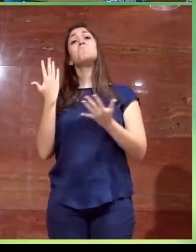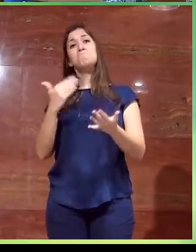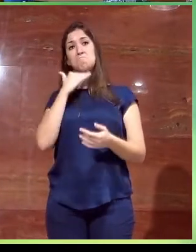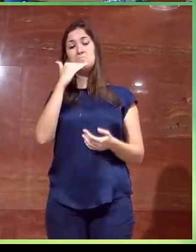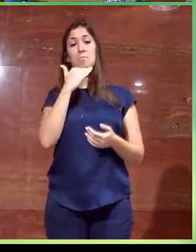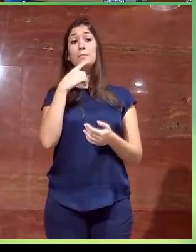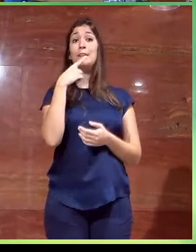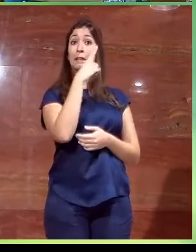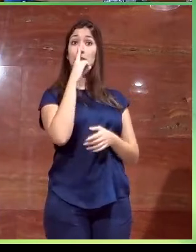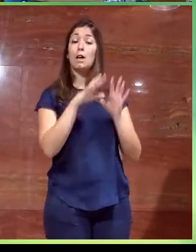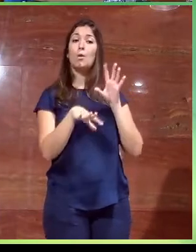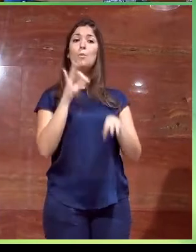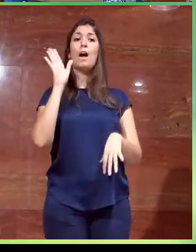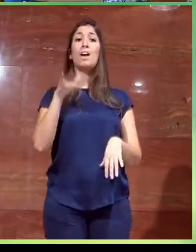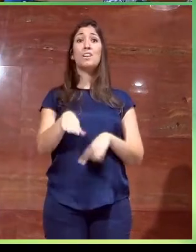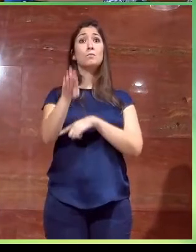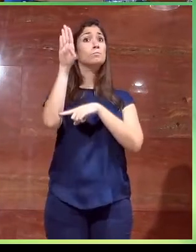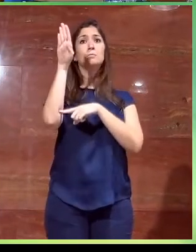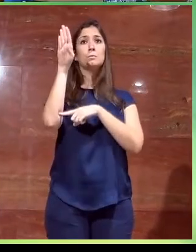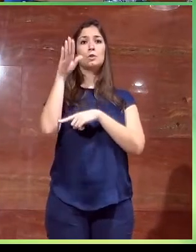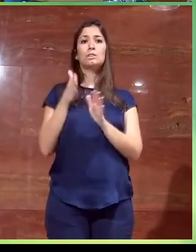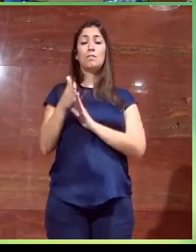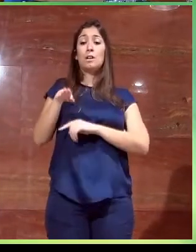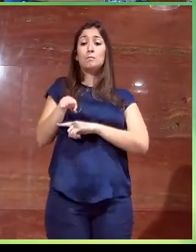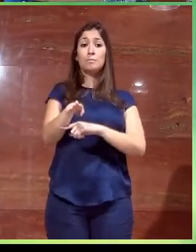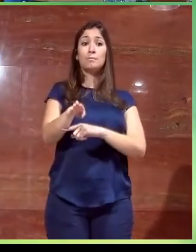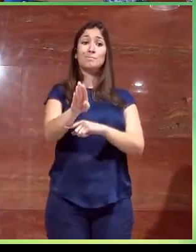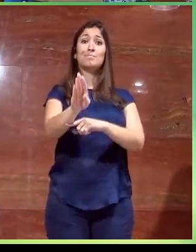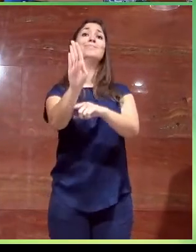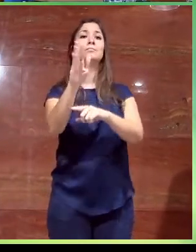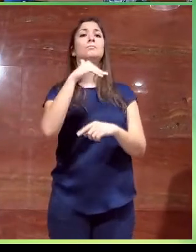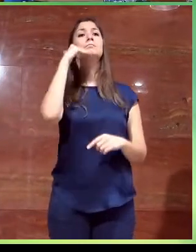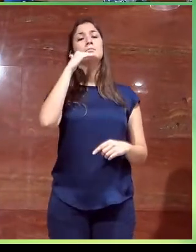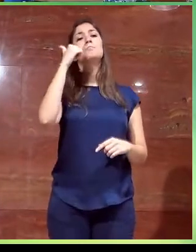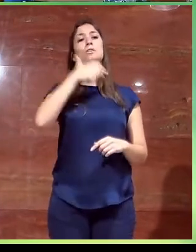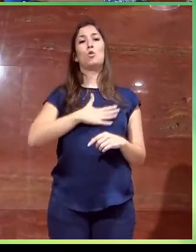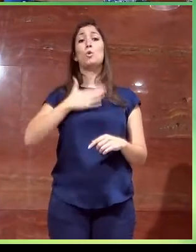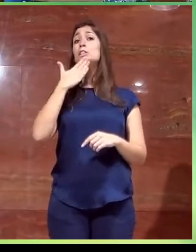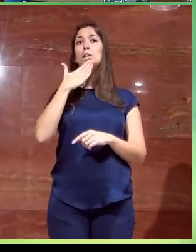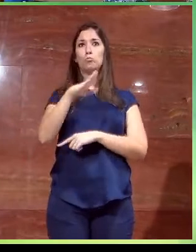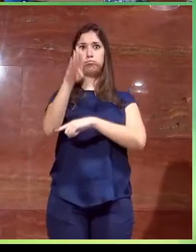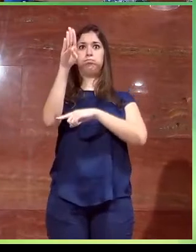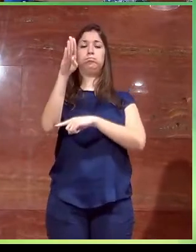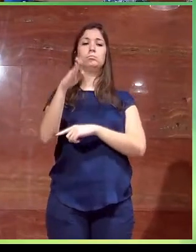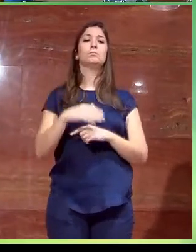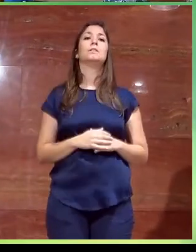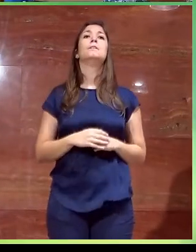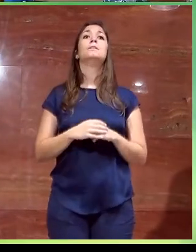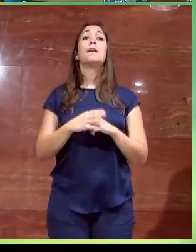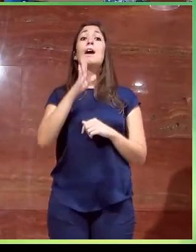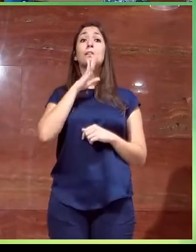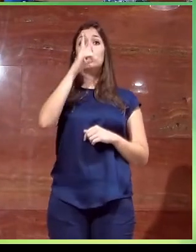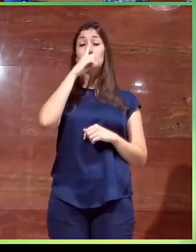yo os digo, que nos permitía una pendiente menor a la rampa de forma que resultase más cómoda su utilización, Y además los dos peldaños